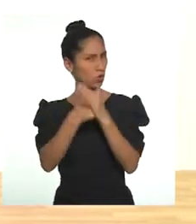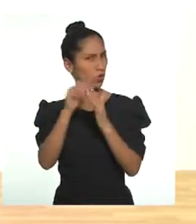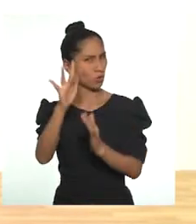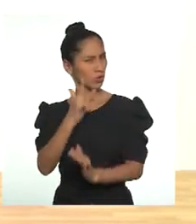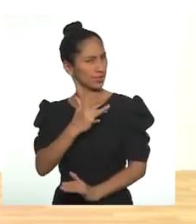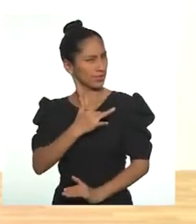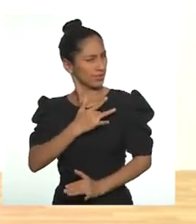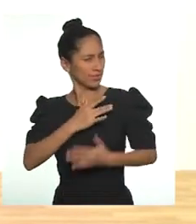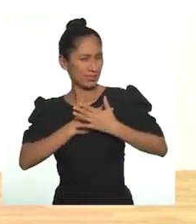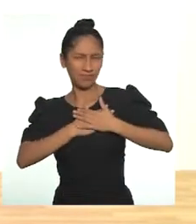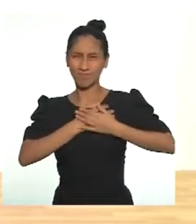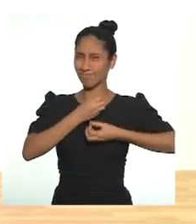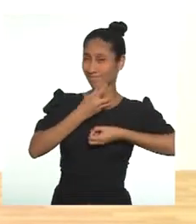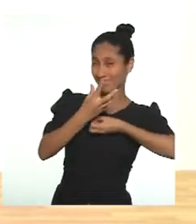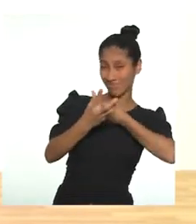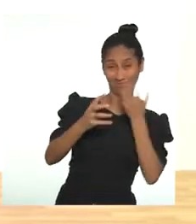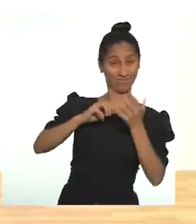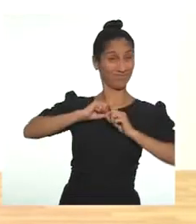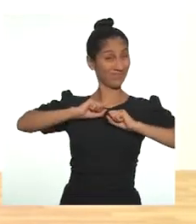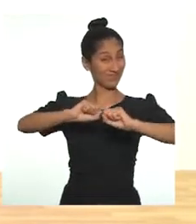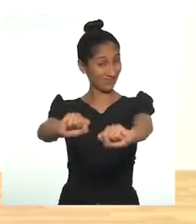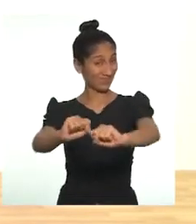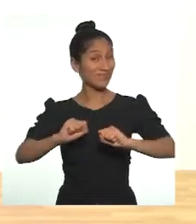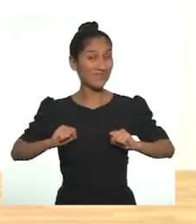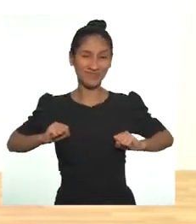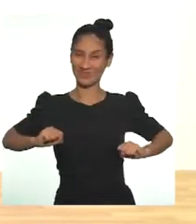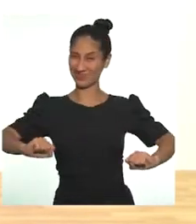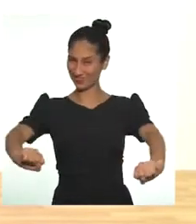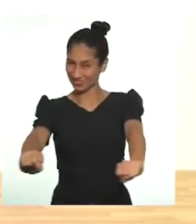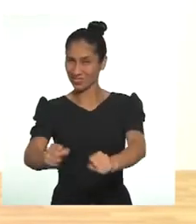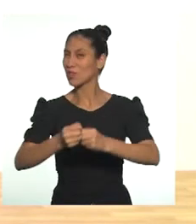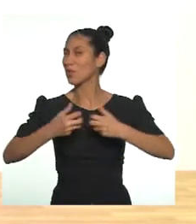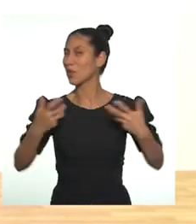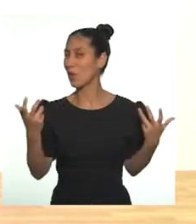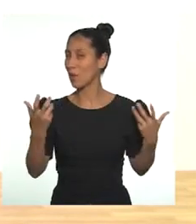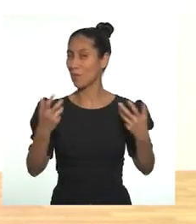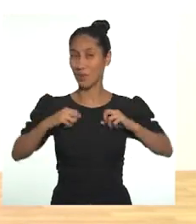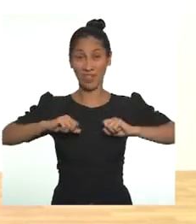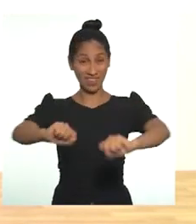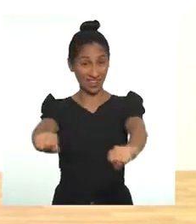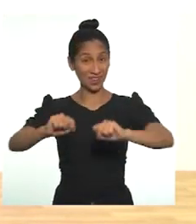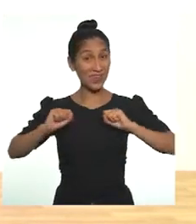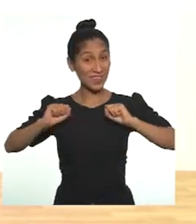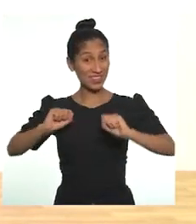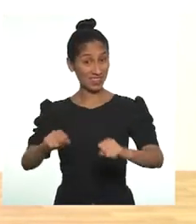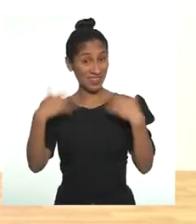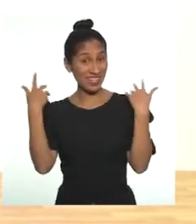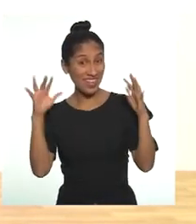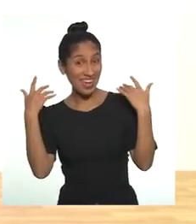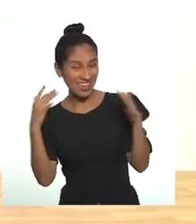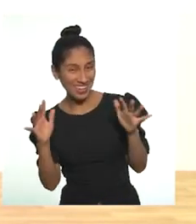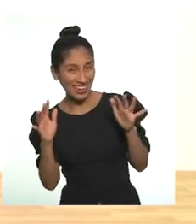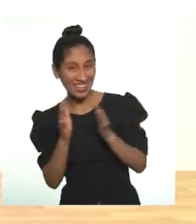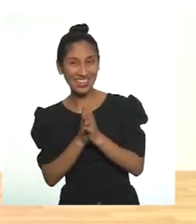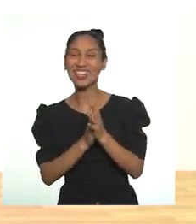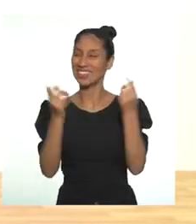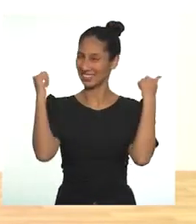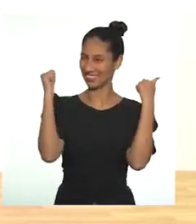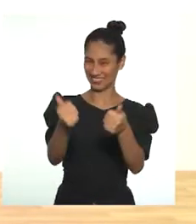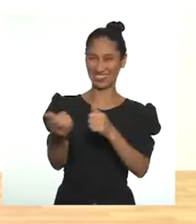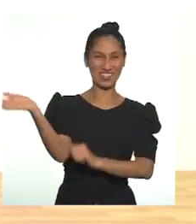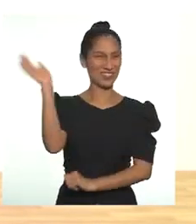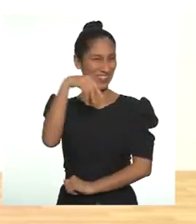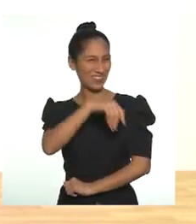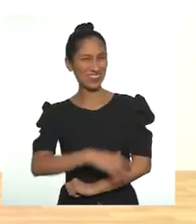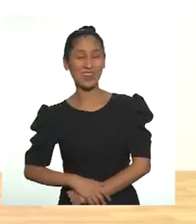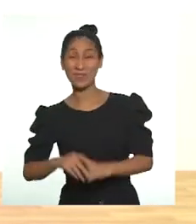sentimientos para movernos y los vamos a liberar, ¿cómo? Sacudiéndolos, ¿estás listo? Eso es, vamos,